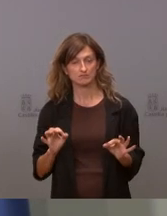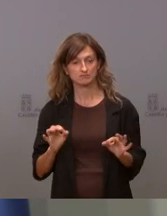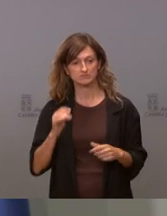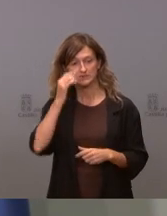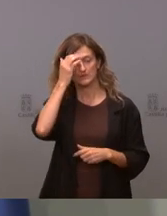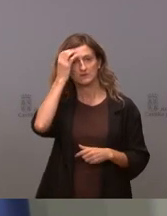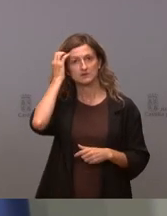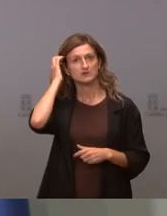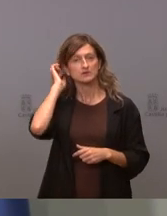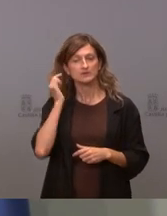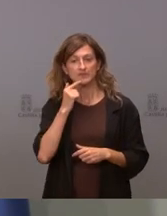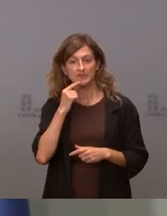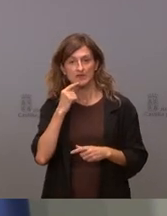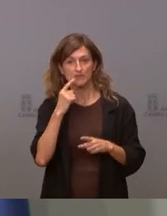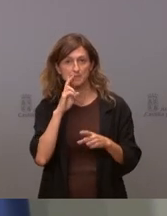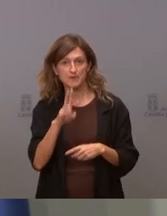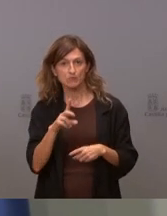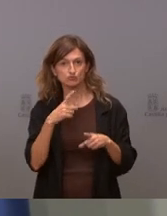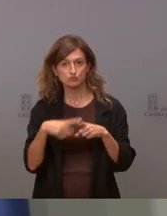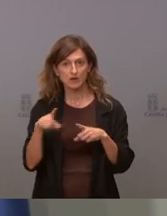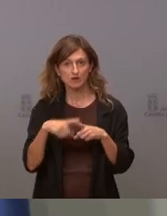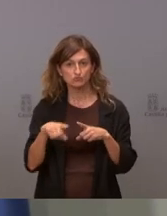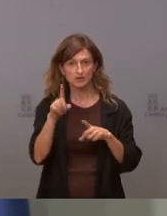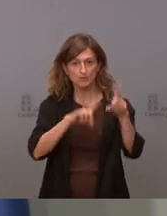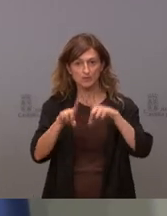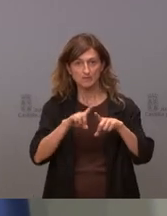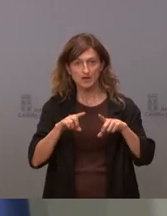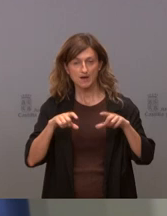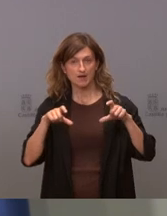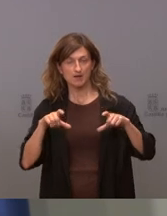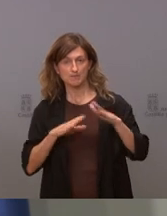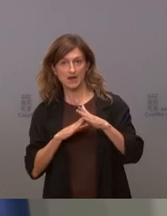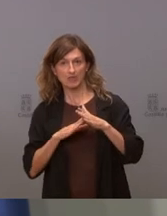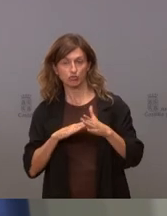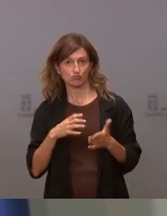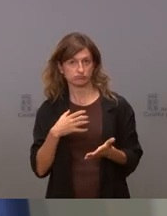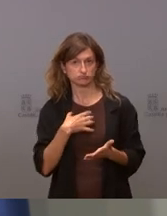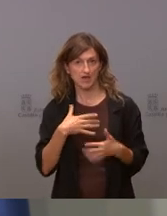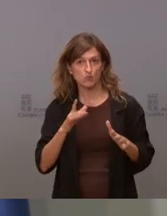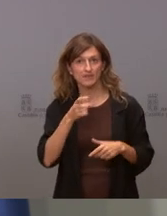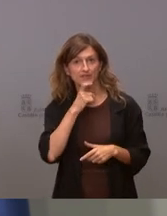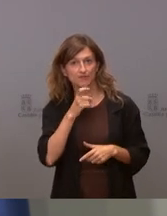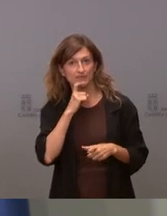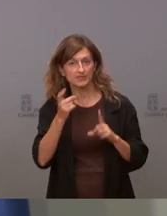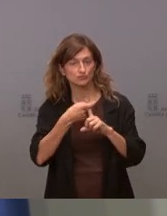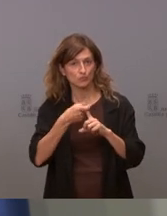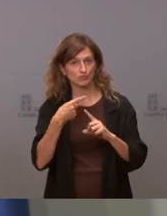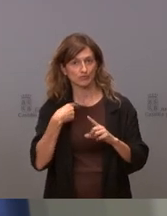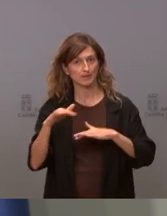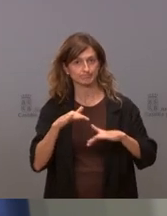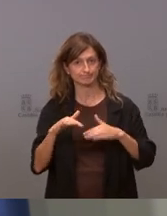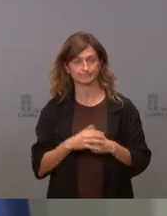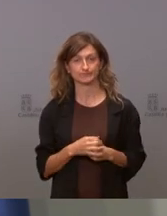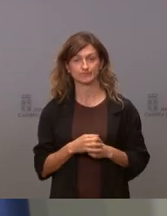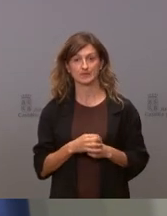quedarse paralizado ante un problema por grave que sea por difícil que sea su solución nosotros